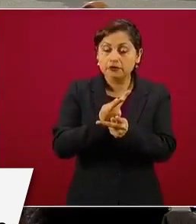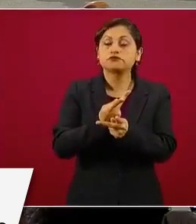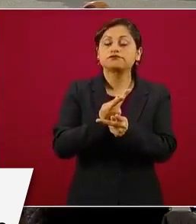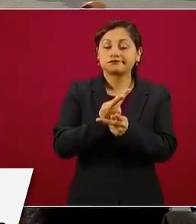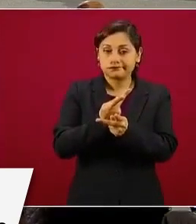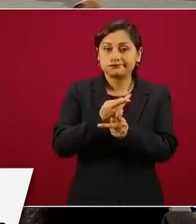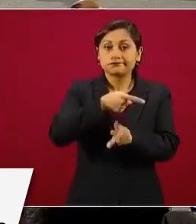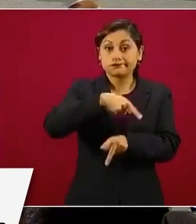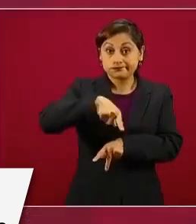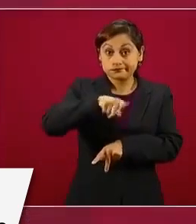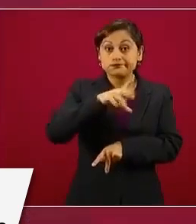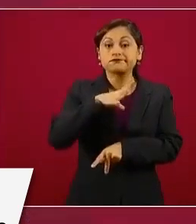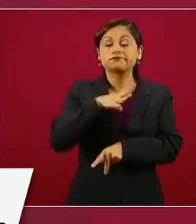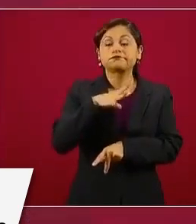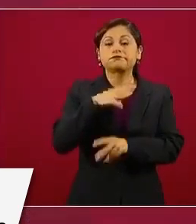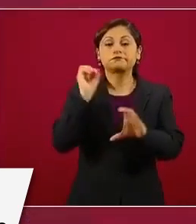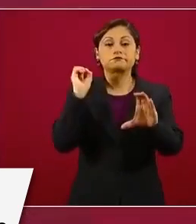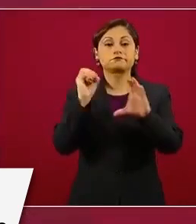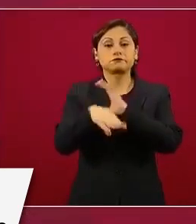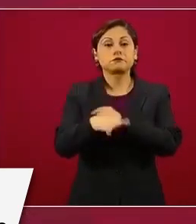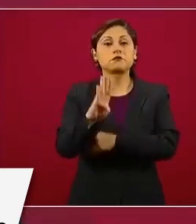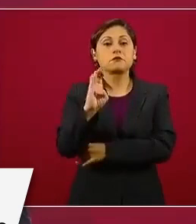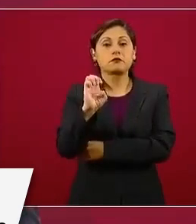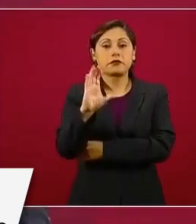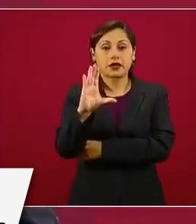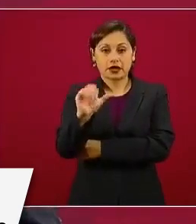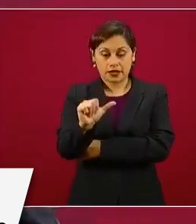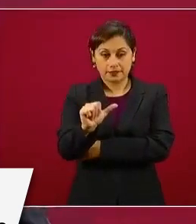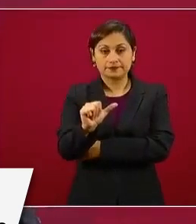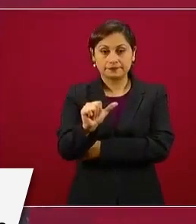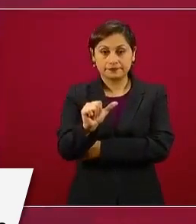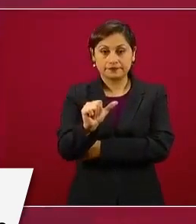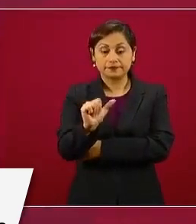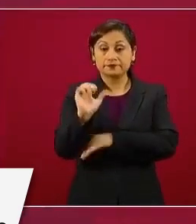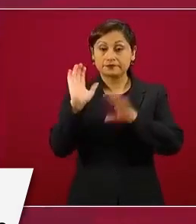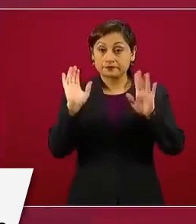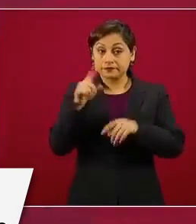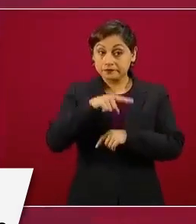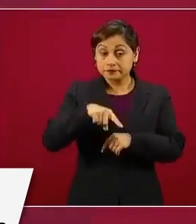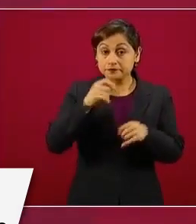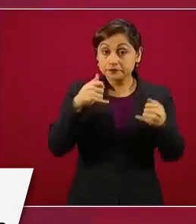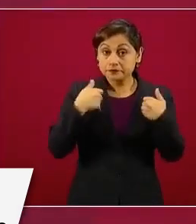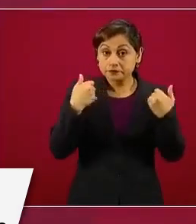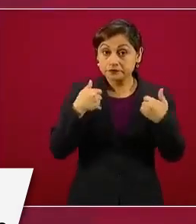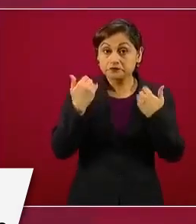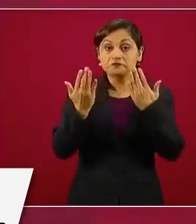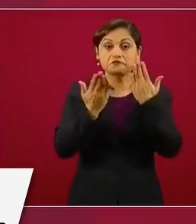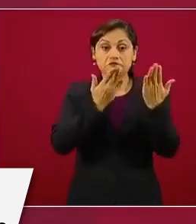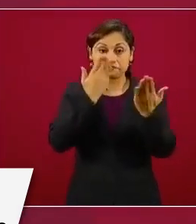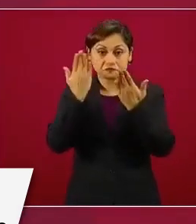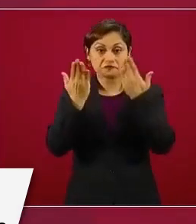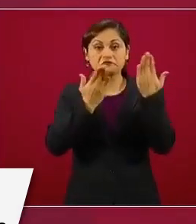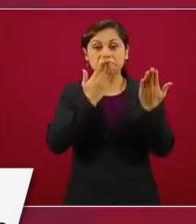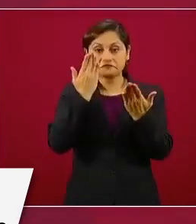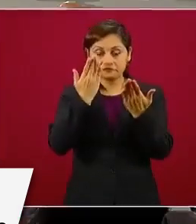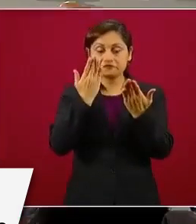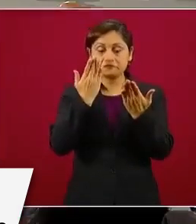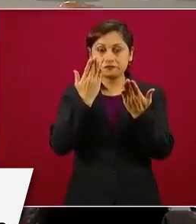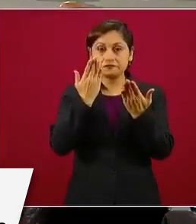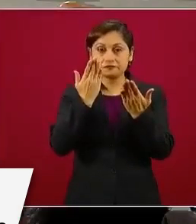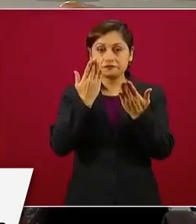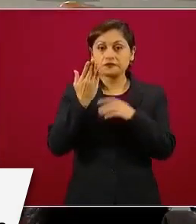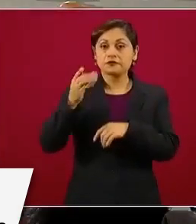una beca, el que estudia en la escuela